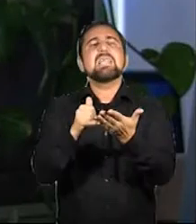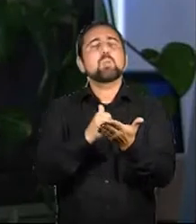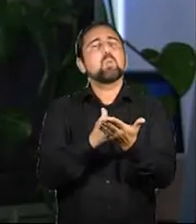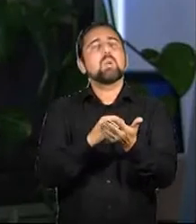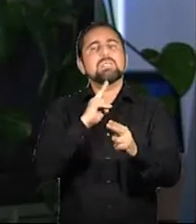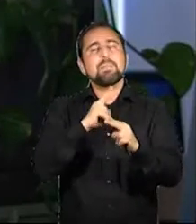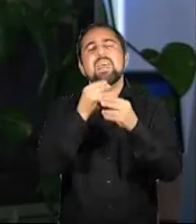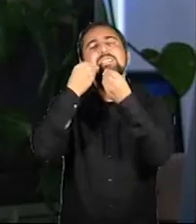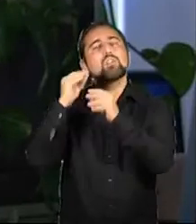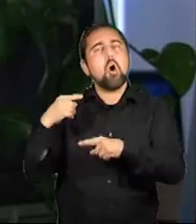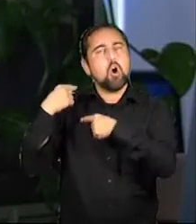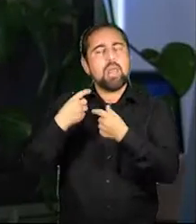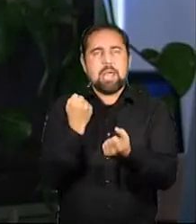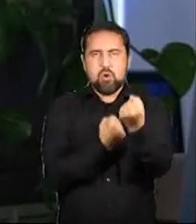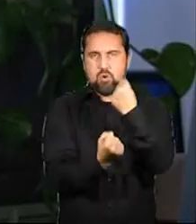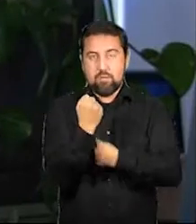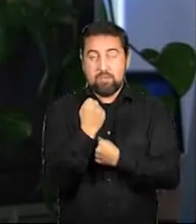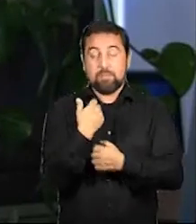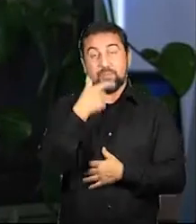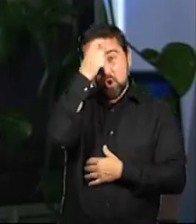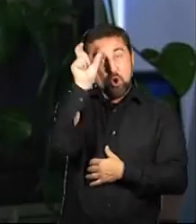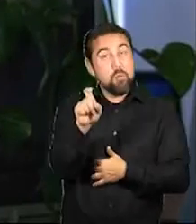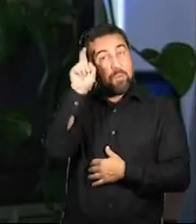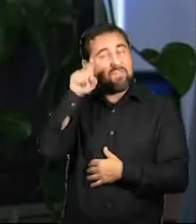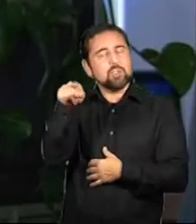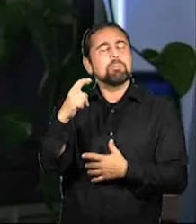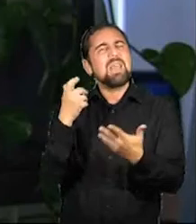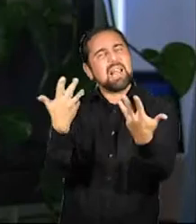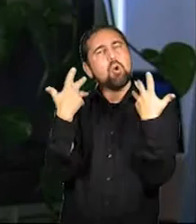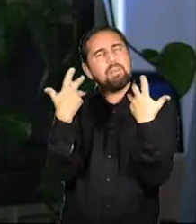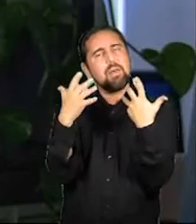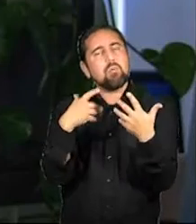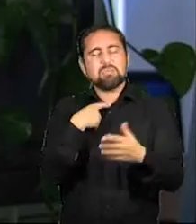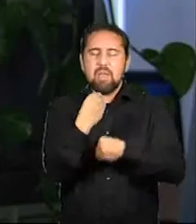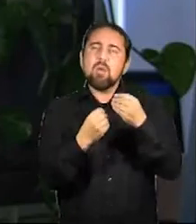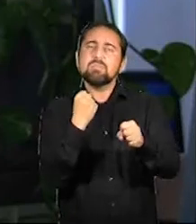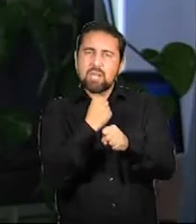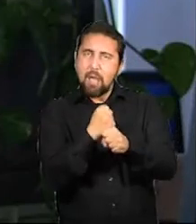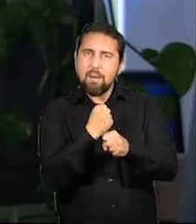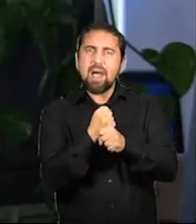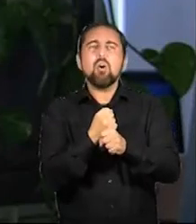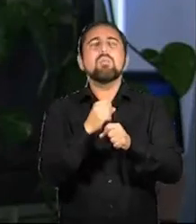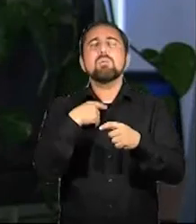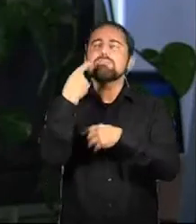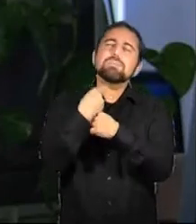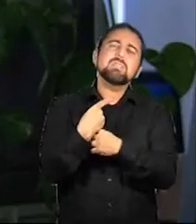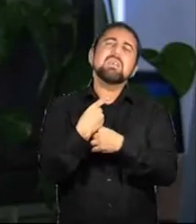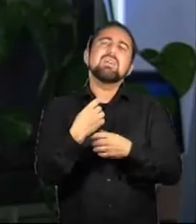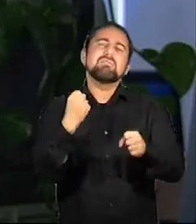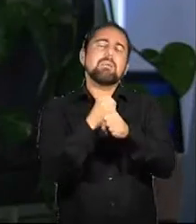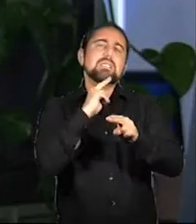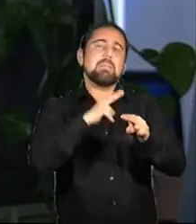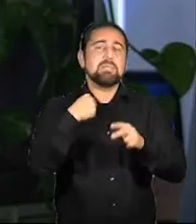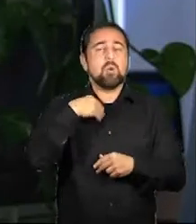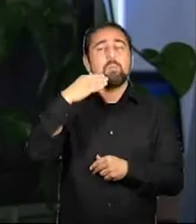Económica. Entonces el profesor de esta asignatura me ha encomendado realizar un trabajo sobre el conquistador Cristóbal Colón.